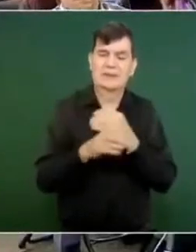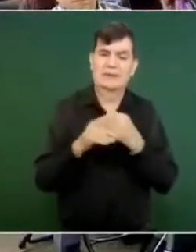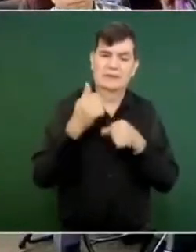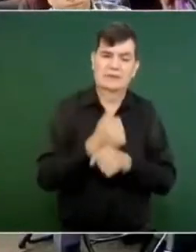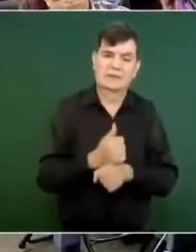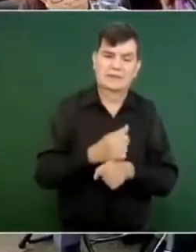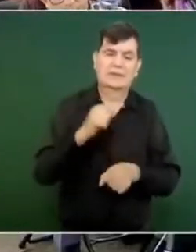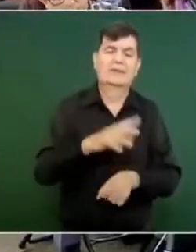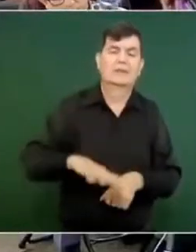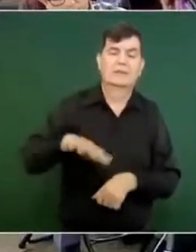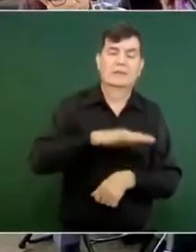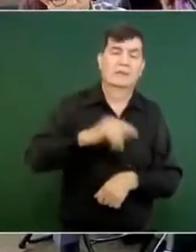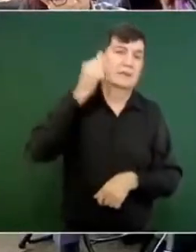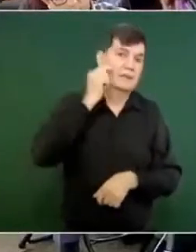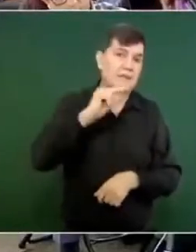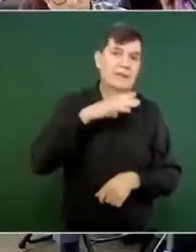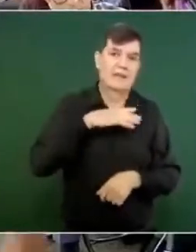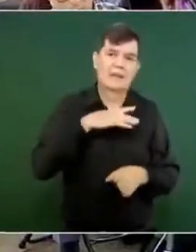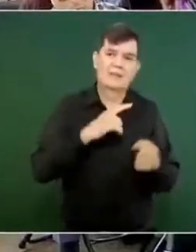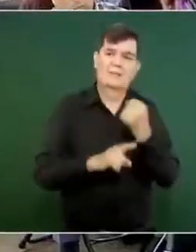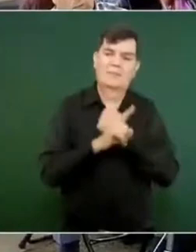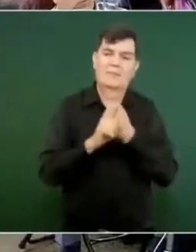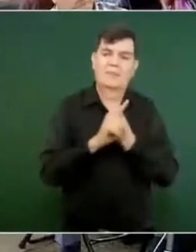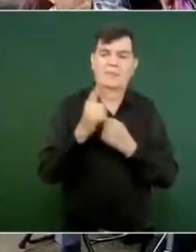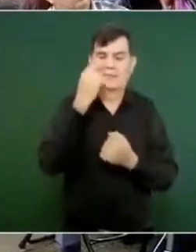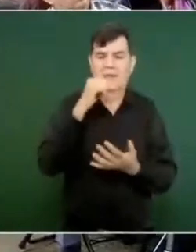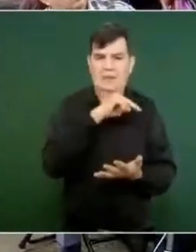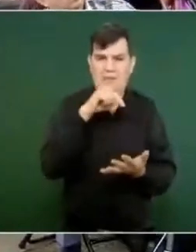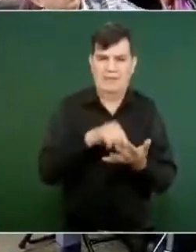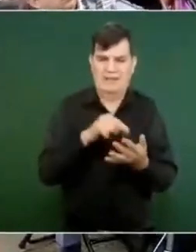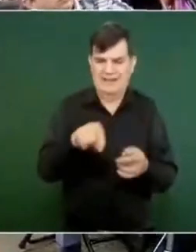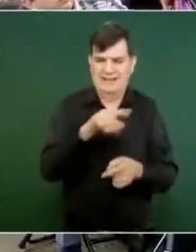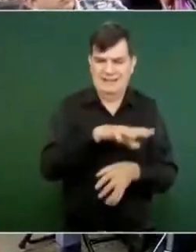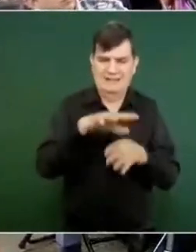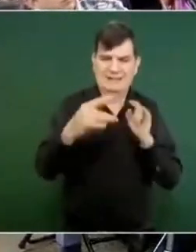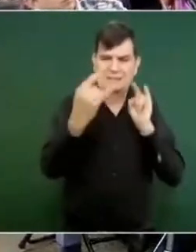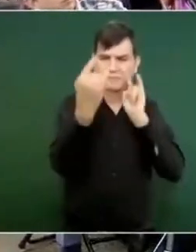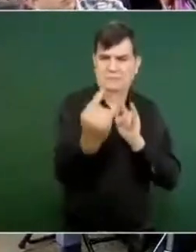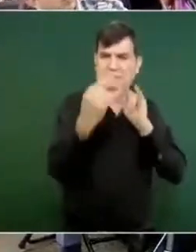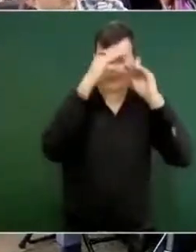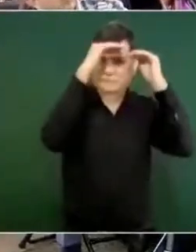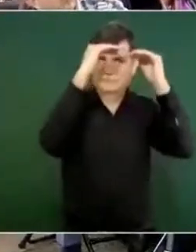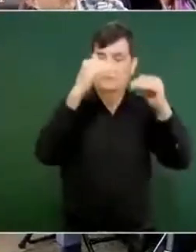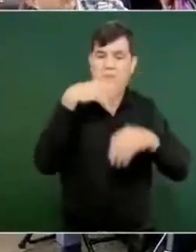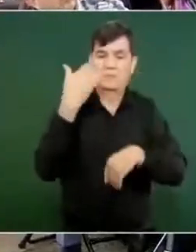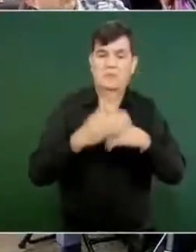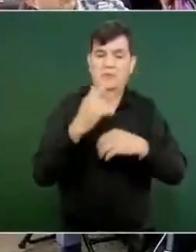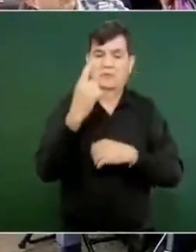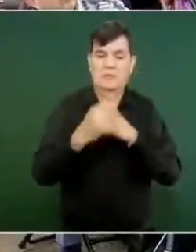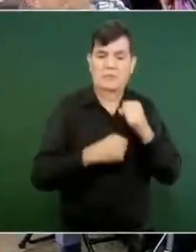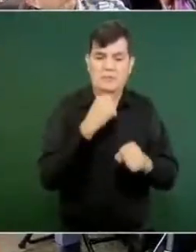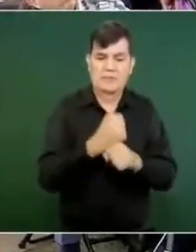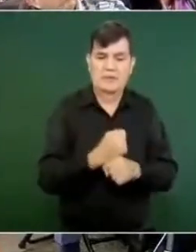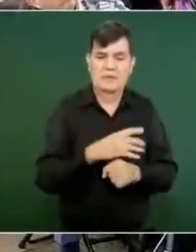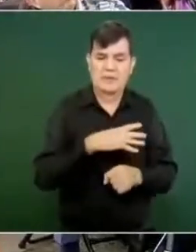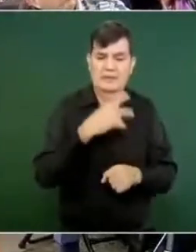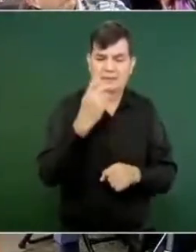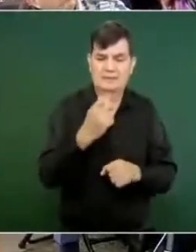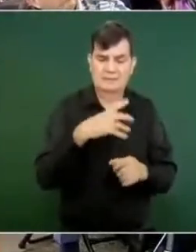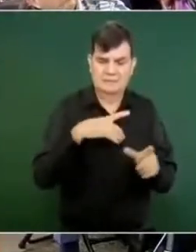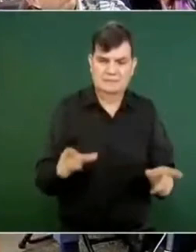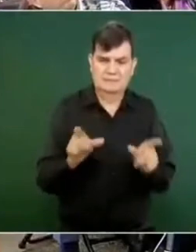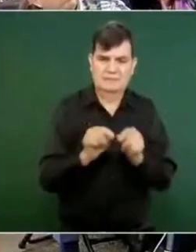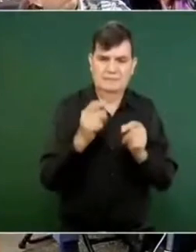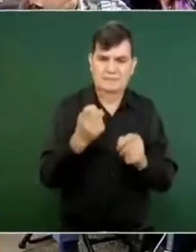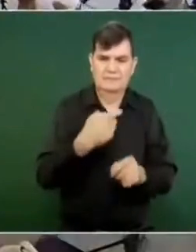Guerrero, que siempre tiene este tipo de espacios para los pequeños. No sé si se pueda considerar para el próximo año, presidente. Esta sería con lo que